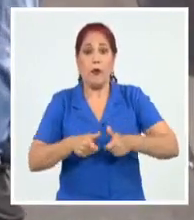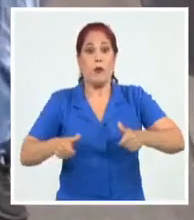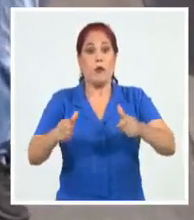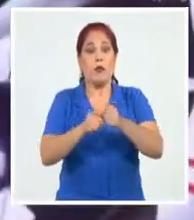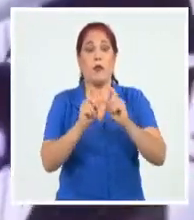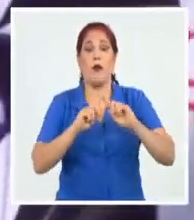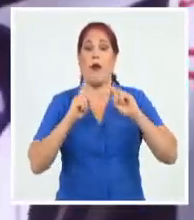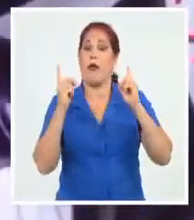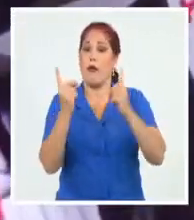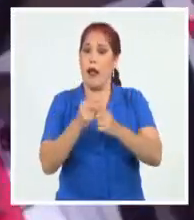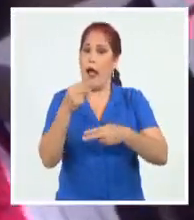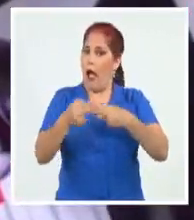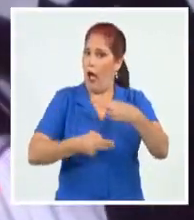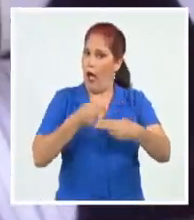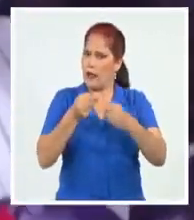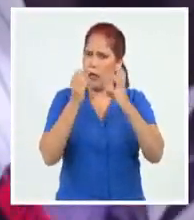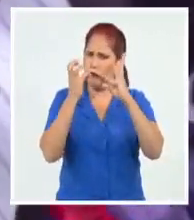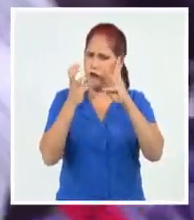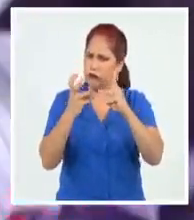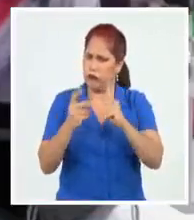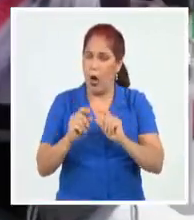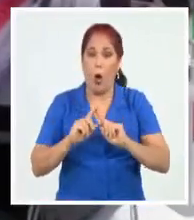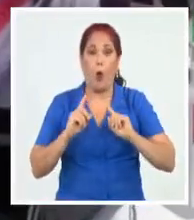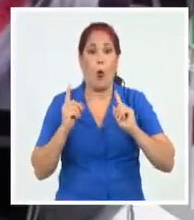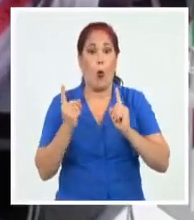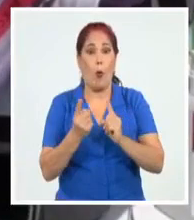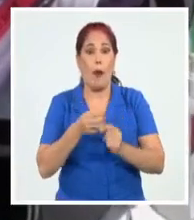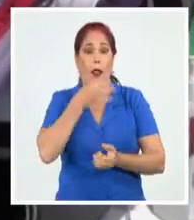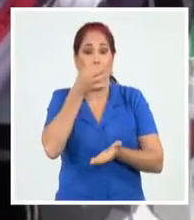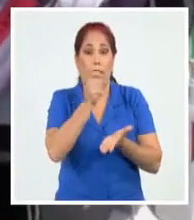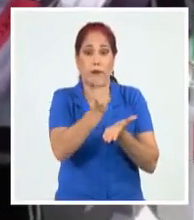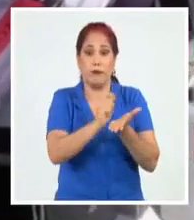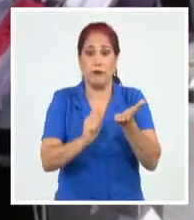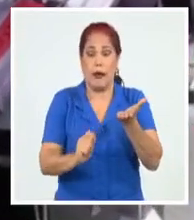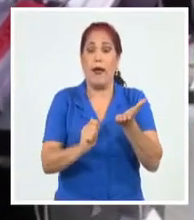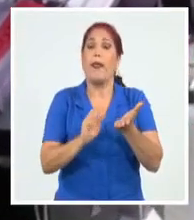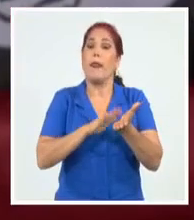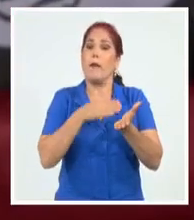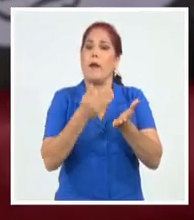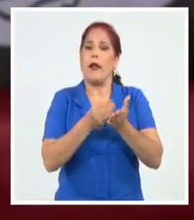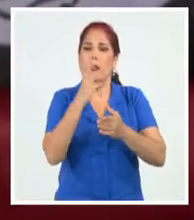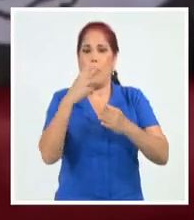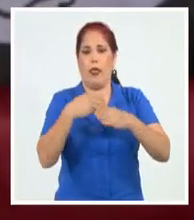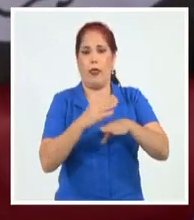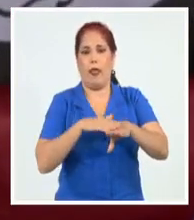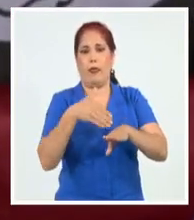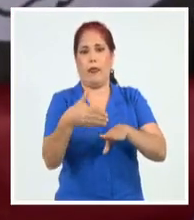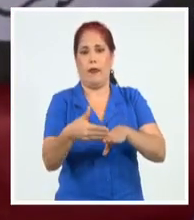y éste realizará el cómputo total y la declaratoria de resultados 72 horas después.